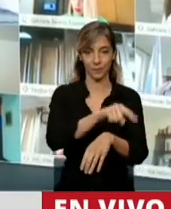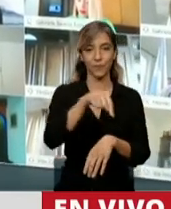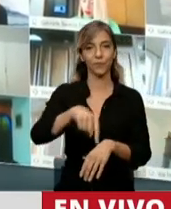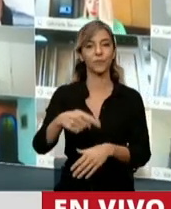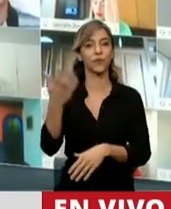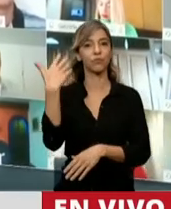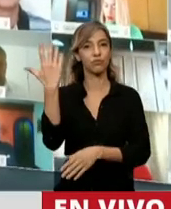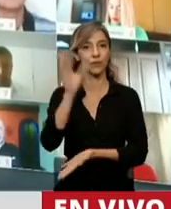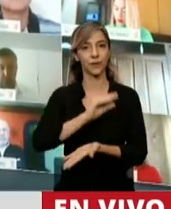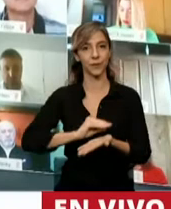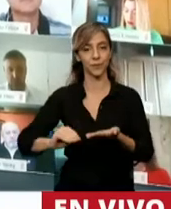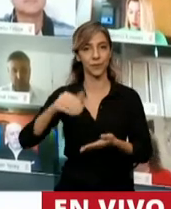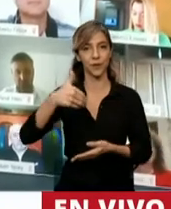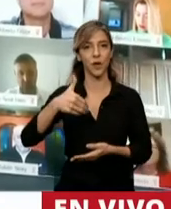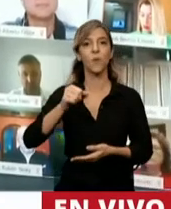Martínez.